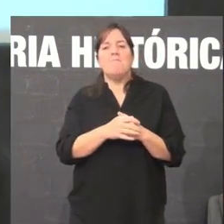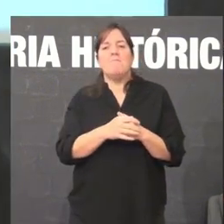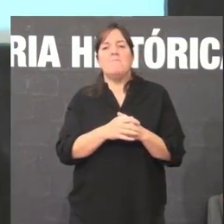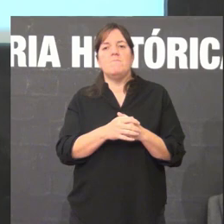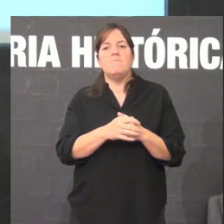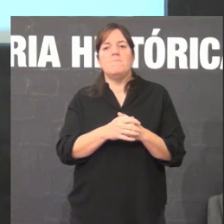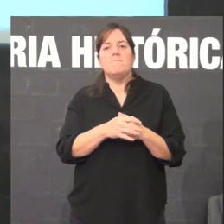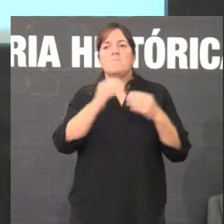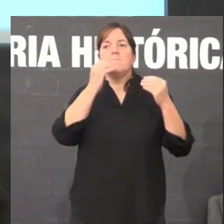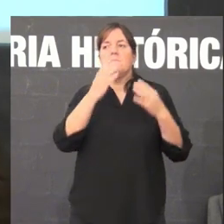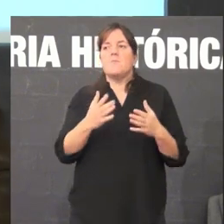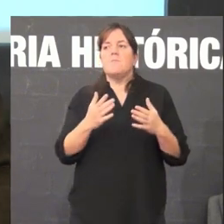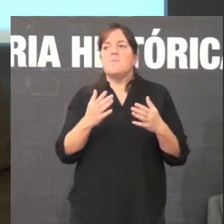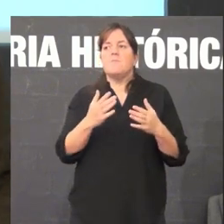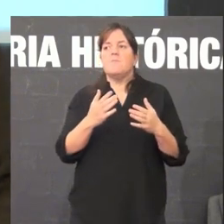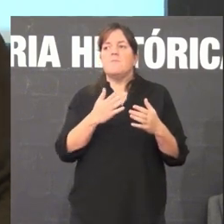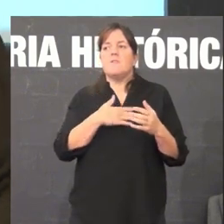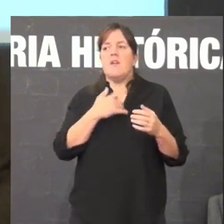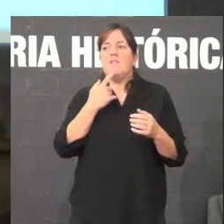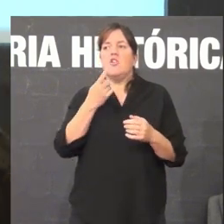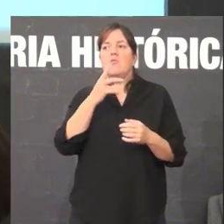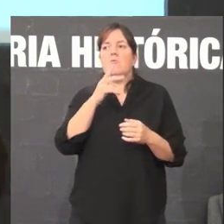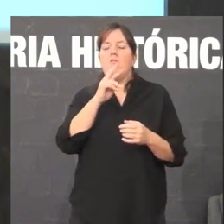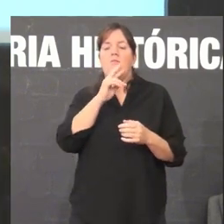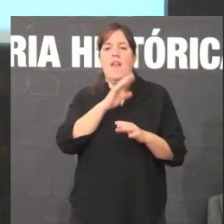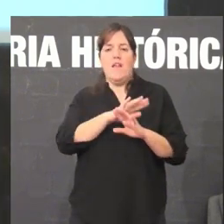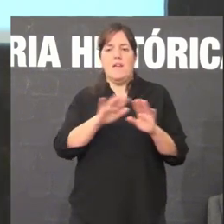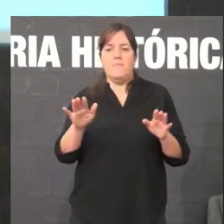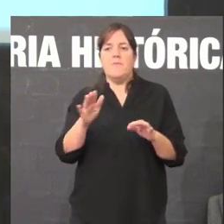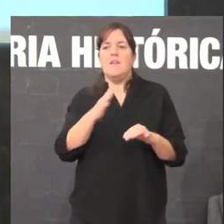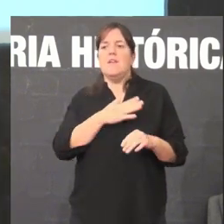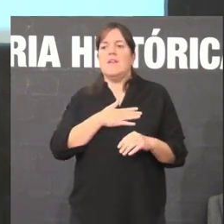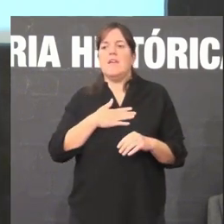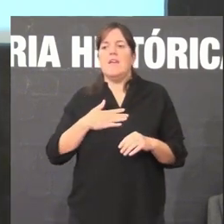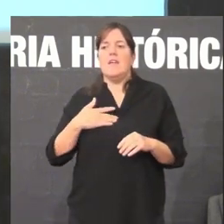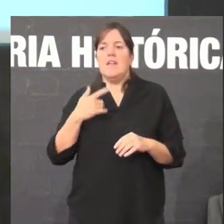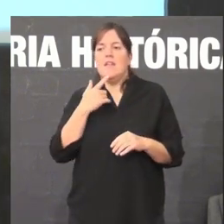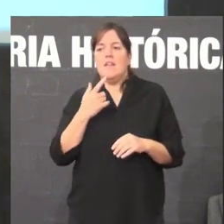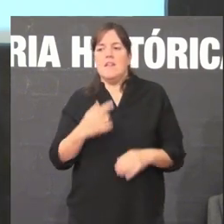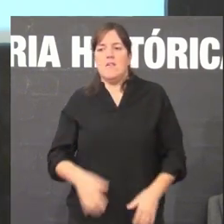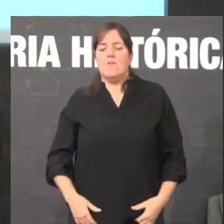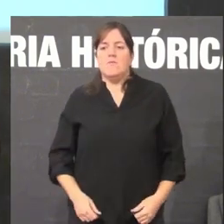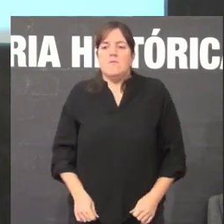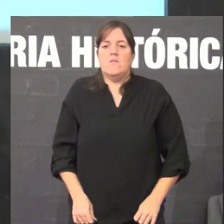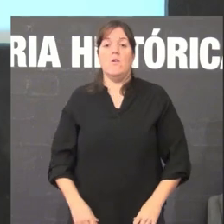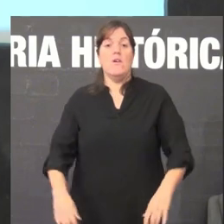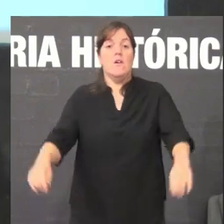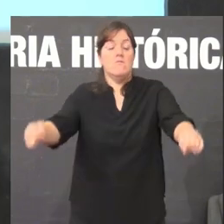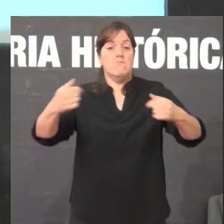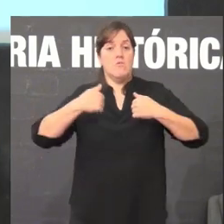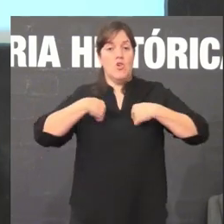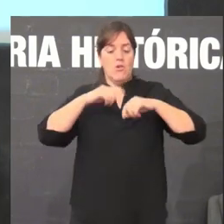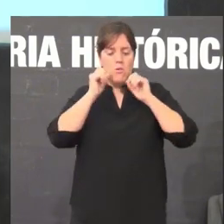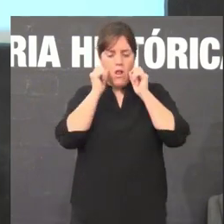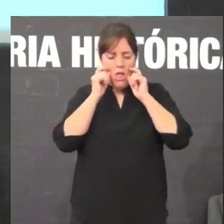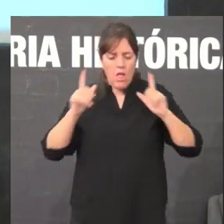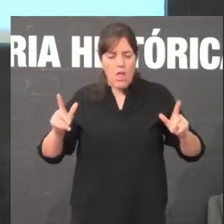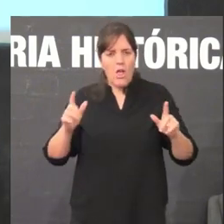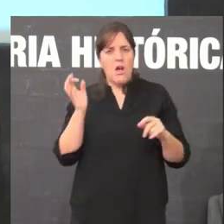E, bom, senón, isto vou falar axiña. En calquera caso, cando eu tomei conxencia da situación